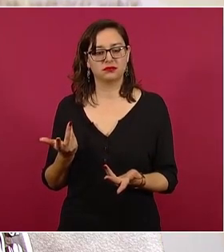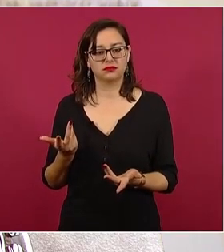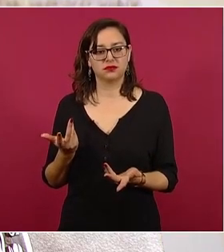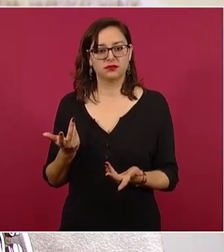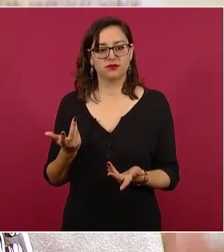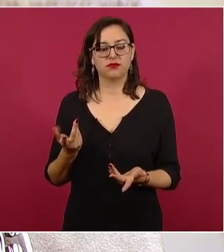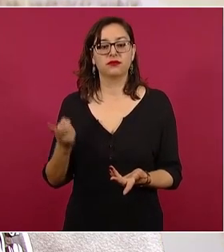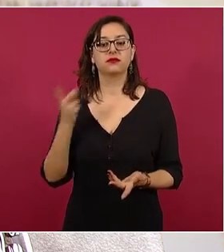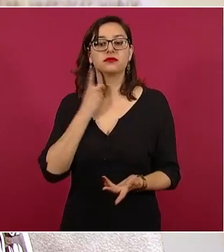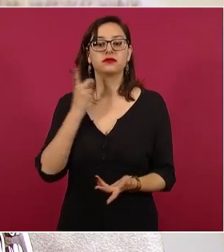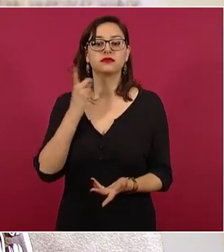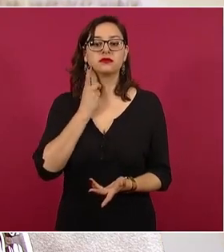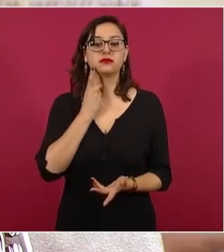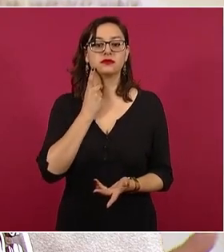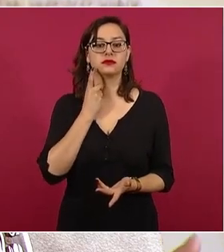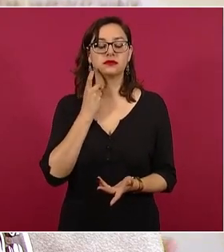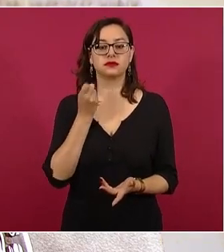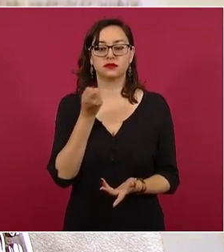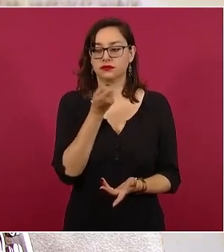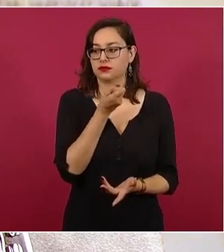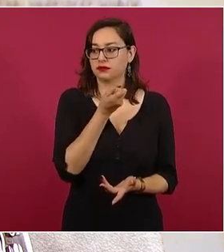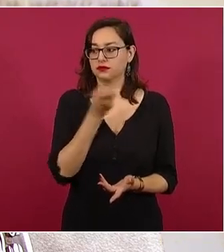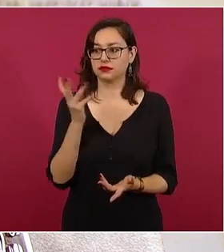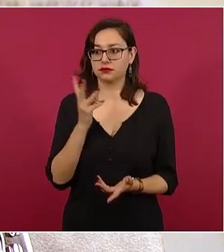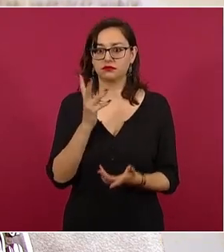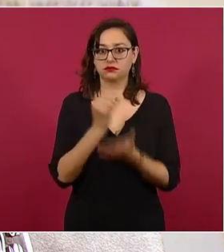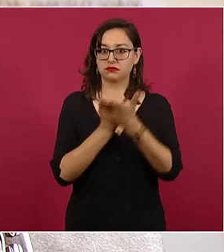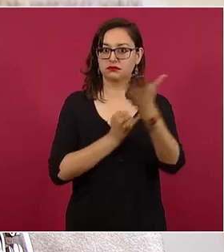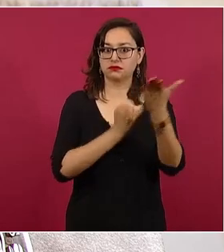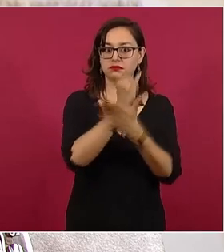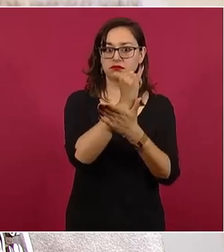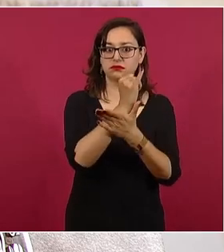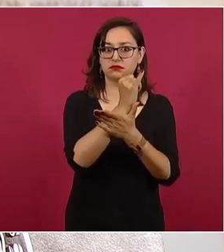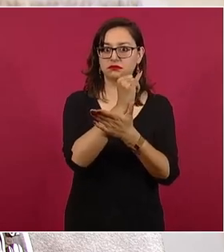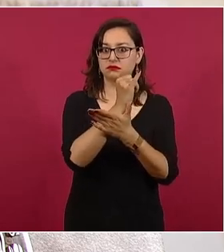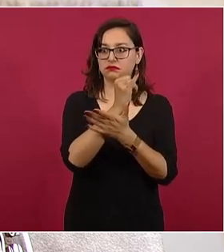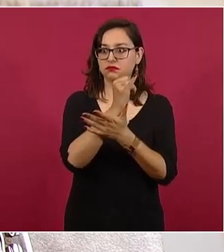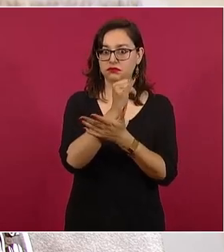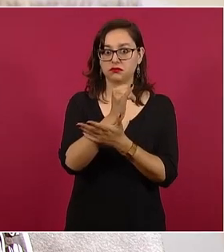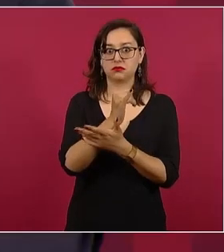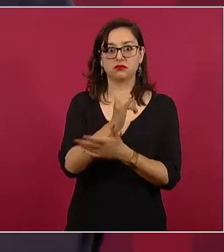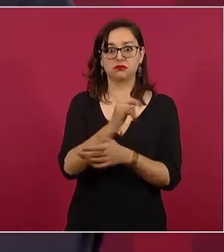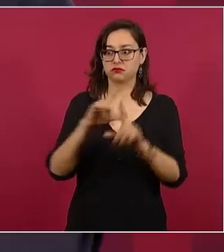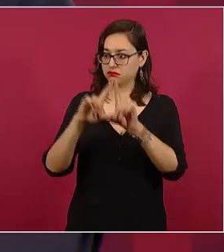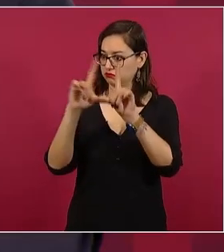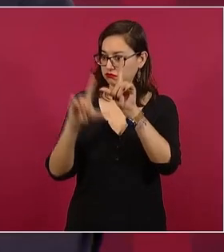pueden afectar a todos, al pueblo y a la nación.